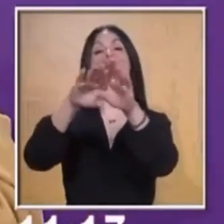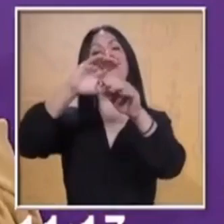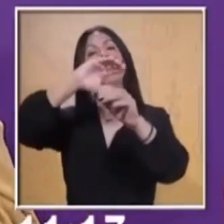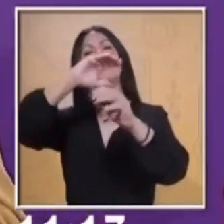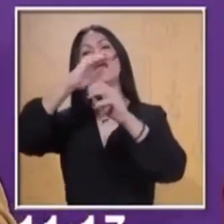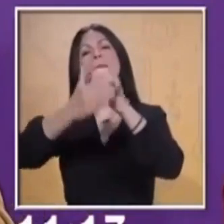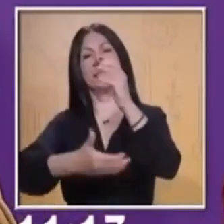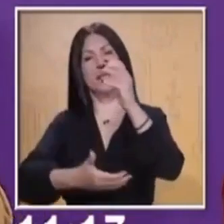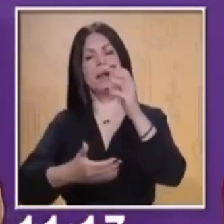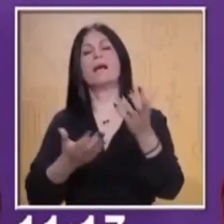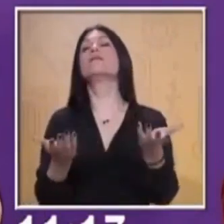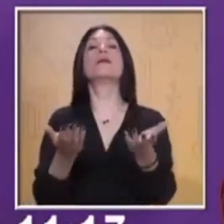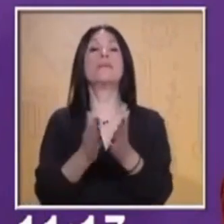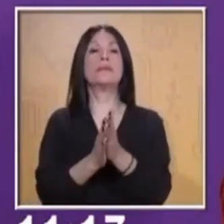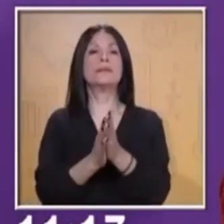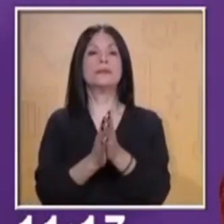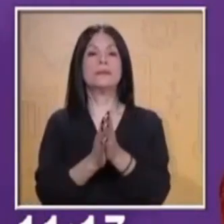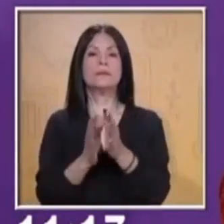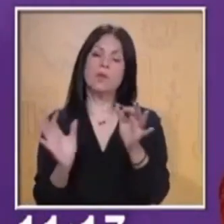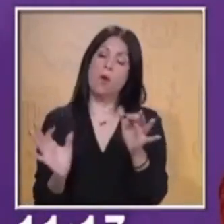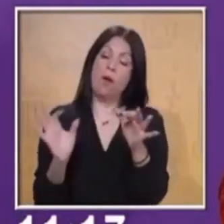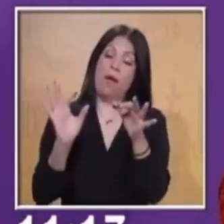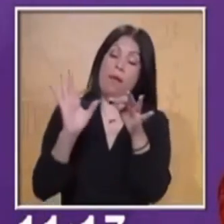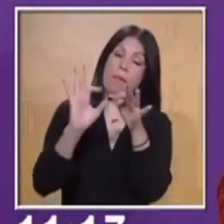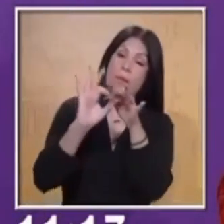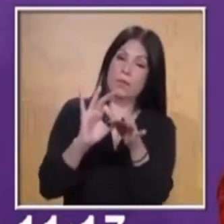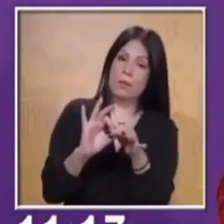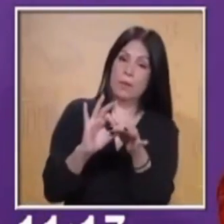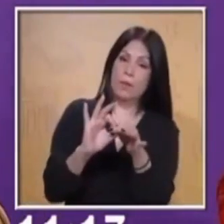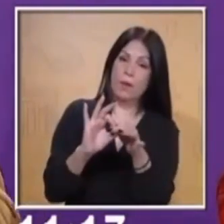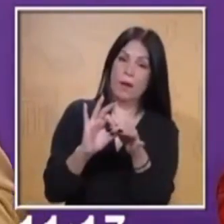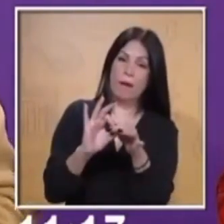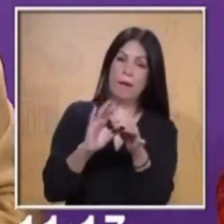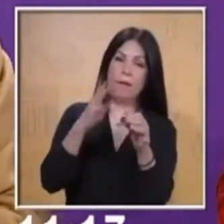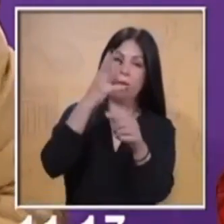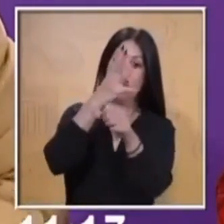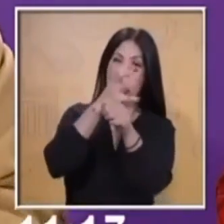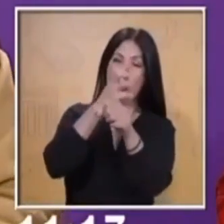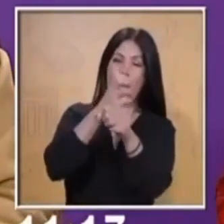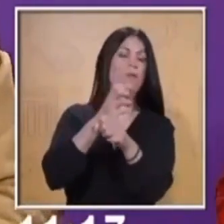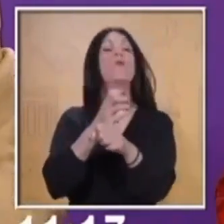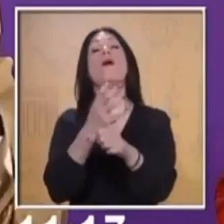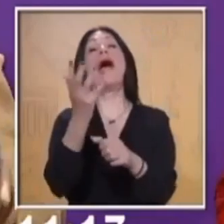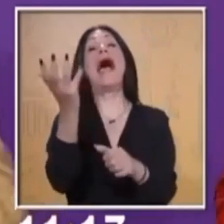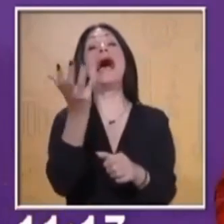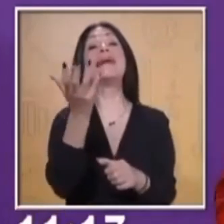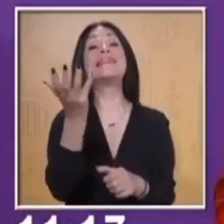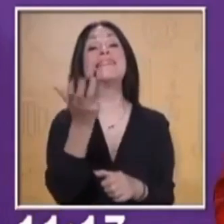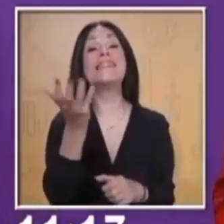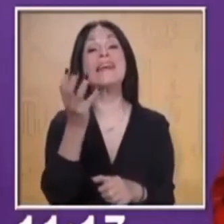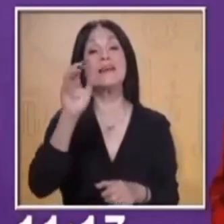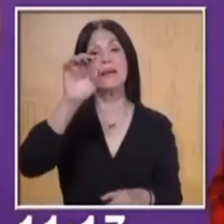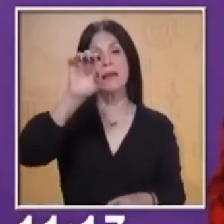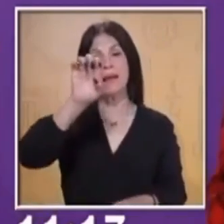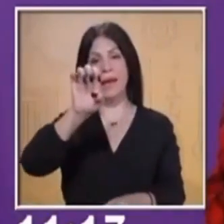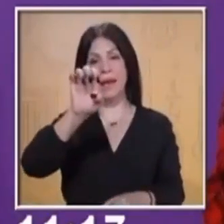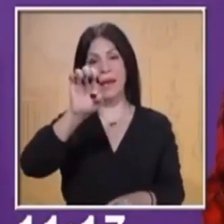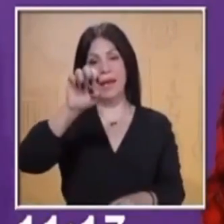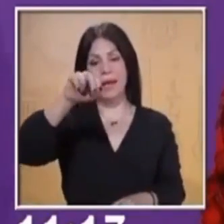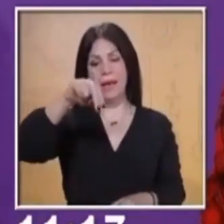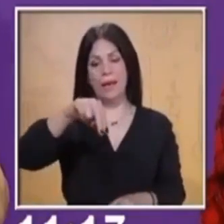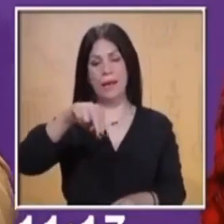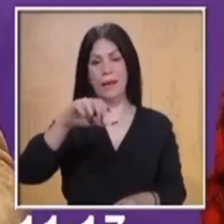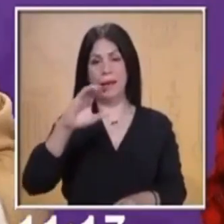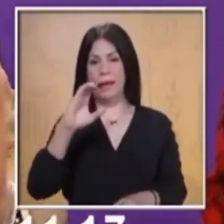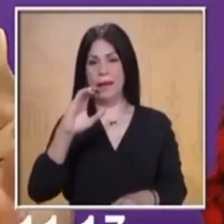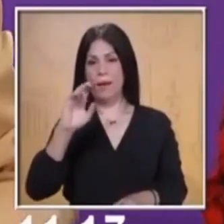también vamos a vincular un tema importante para cuarto grado, que es la encuesta. La encuesta, ustedes lo están viendo, lo estamos